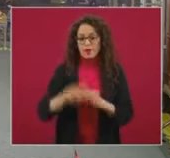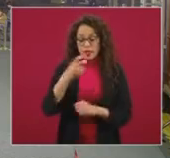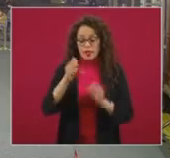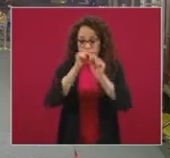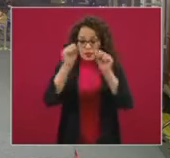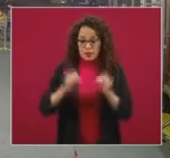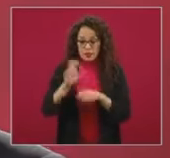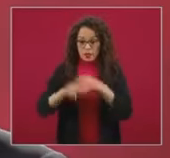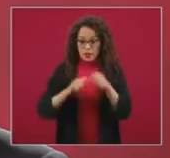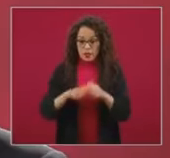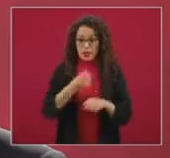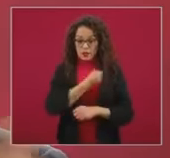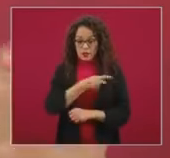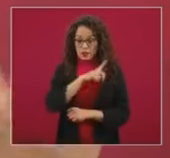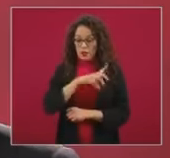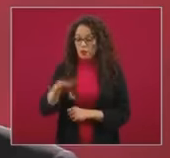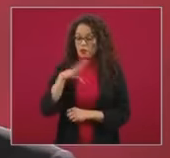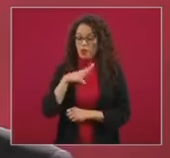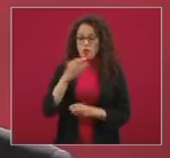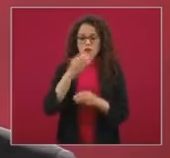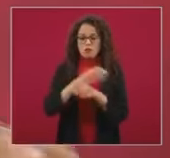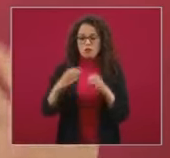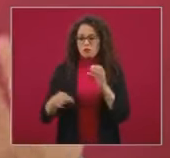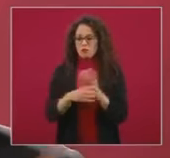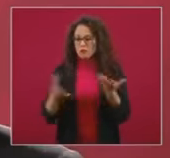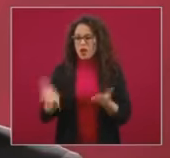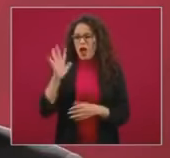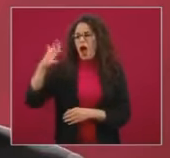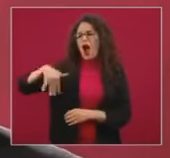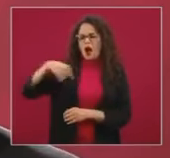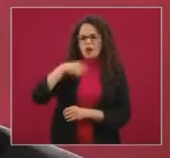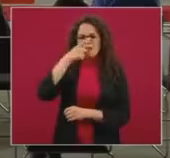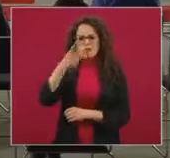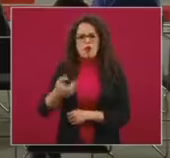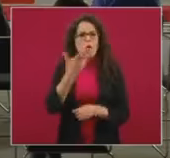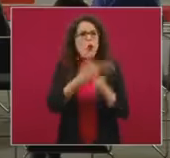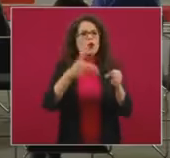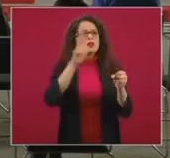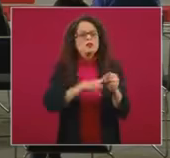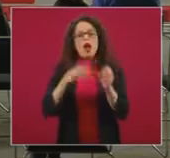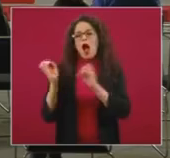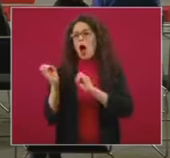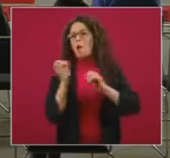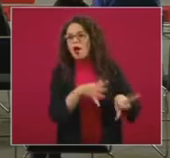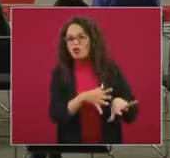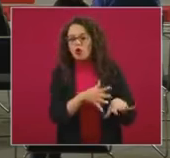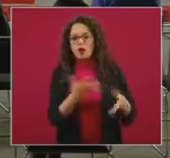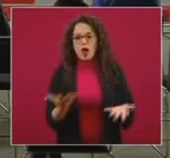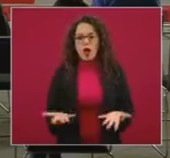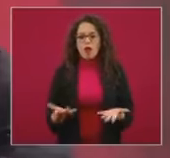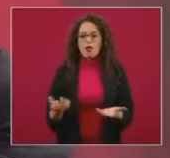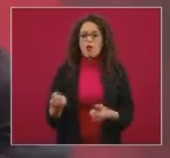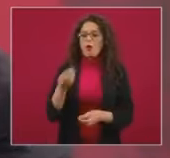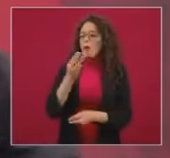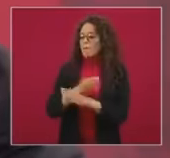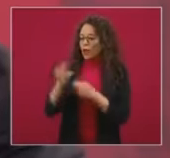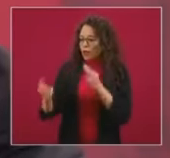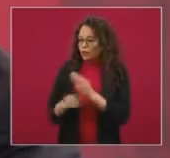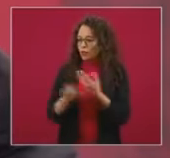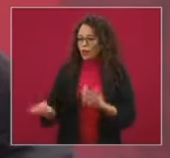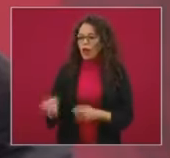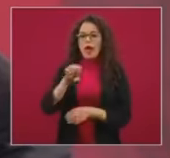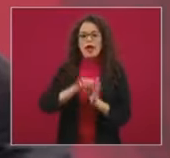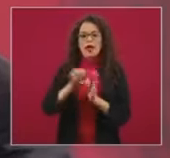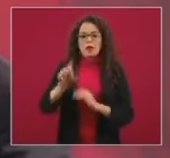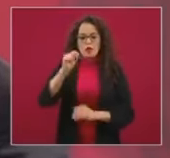en muy mal estado. Hemos hablado de hospitales abandonados, de equipamientos técnicos como los rayos X y otros equipos de